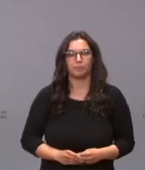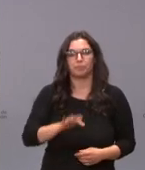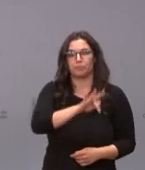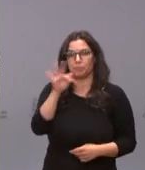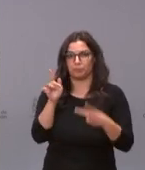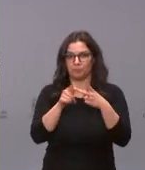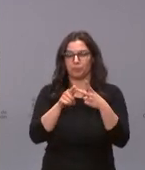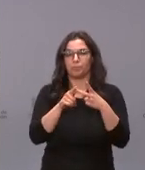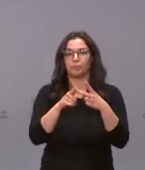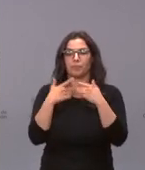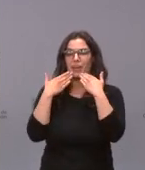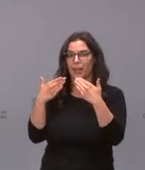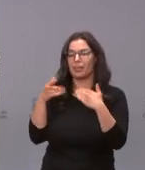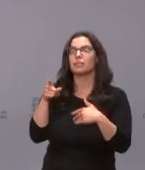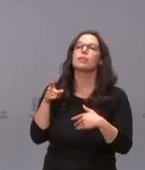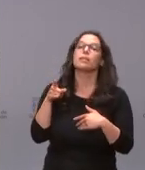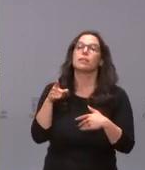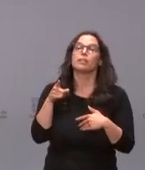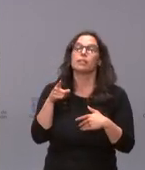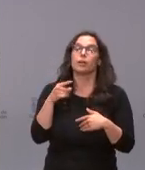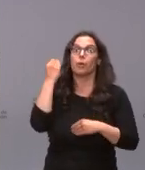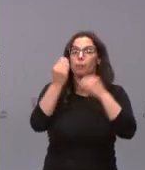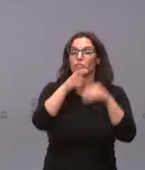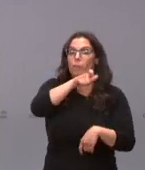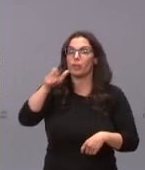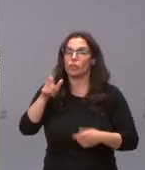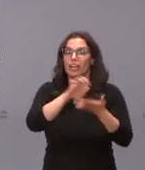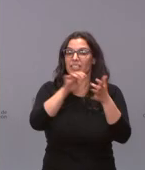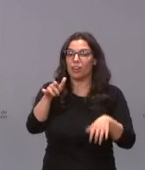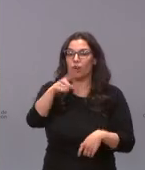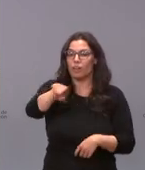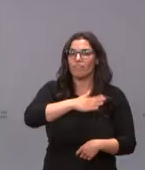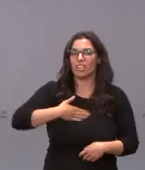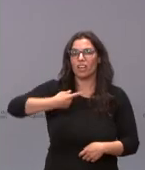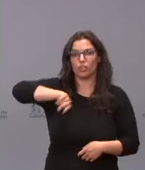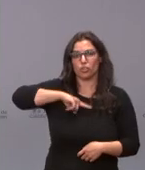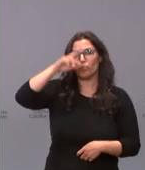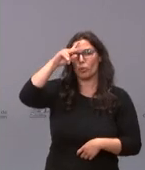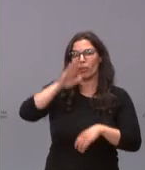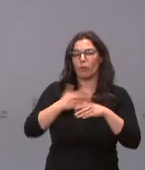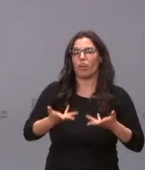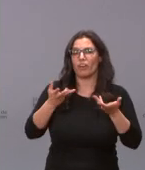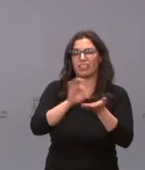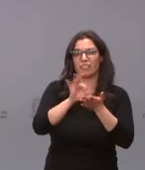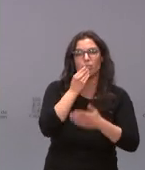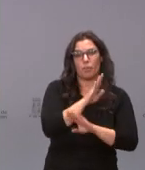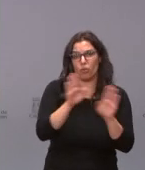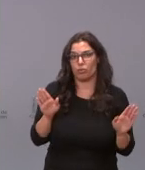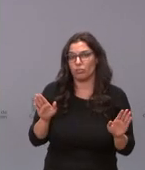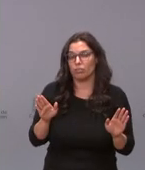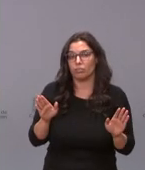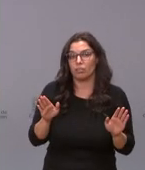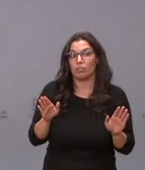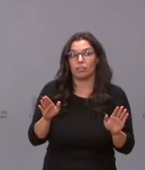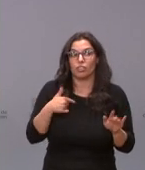gracias Isabel yo creo que lo que nos piden los castellanos y leoneses es que nos preocupemos por prestarles los mejores servicios posibles estoy